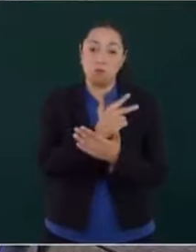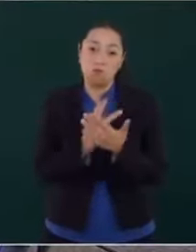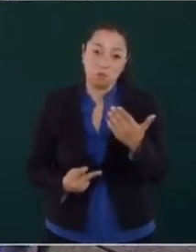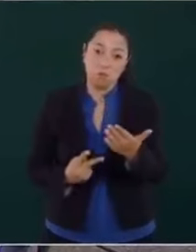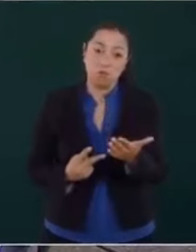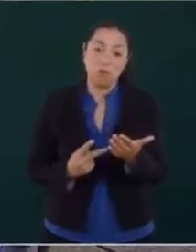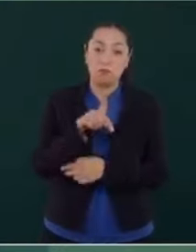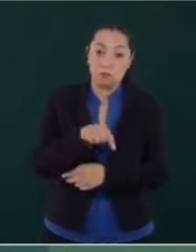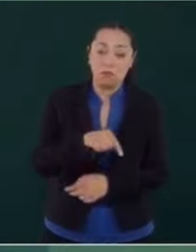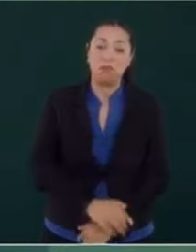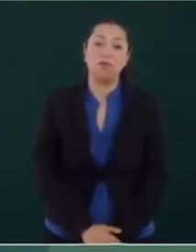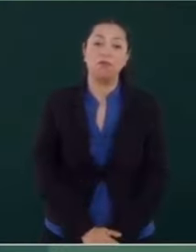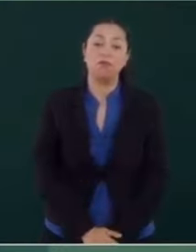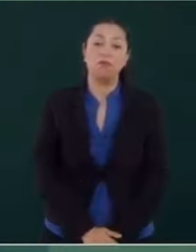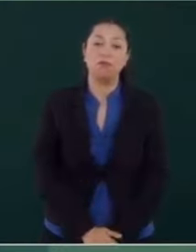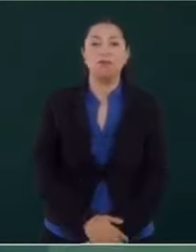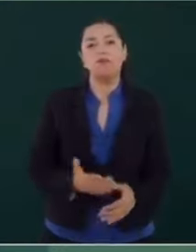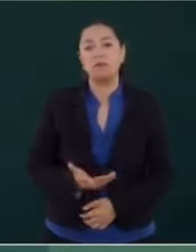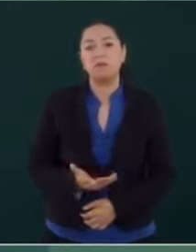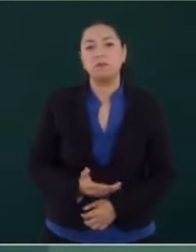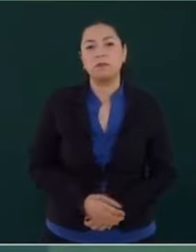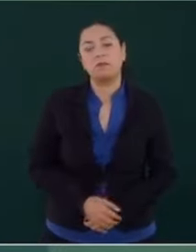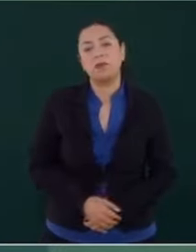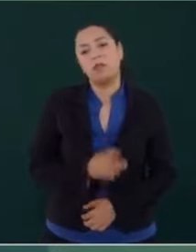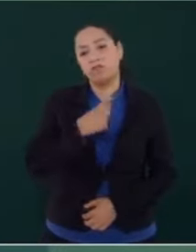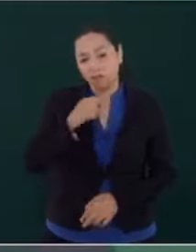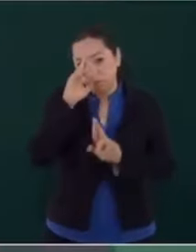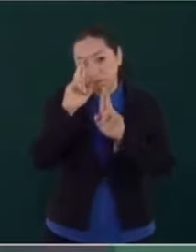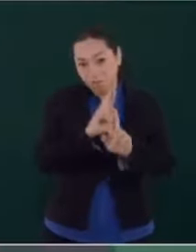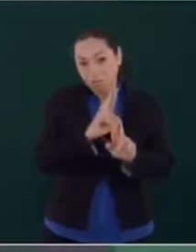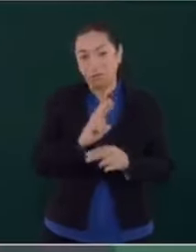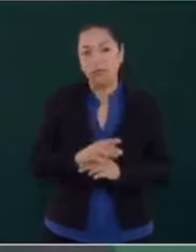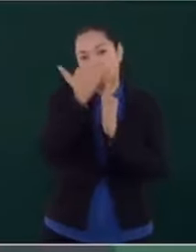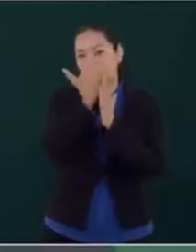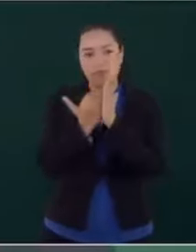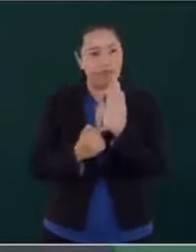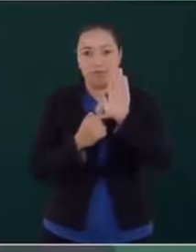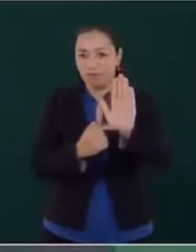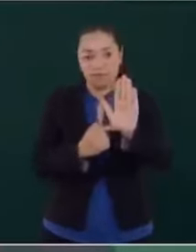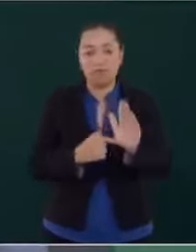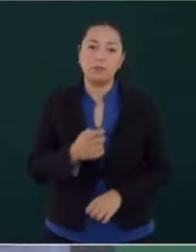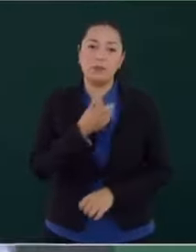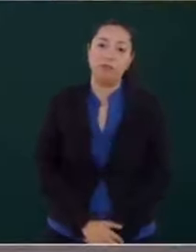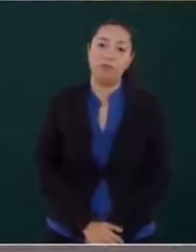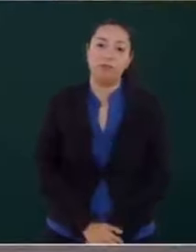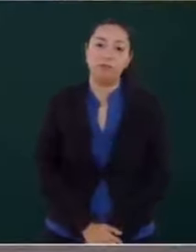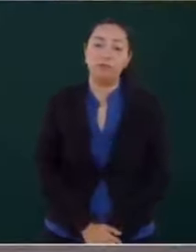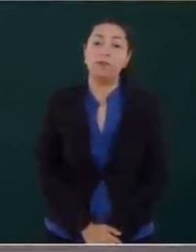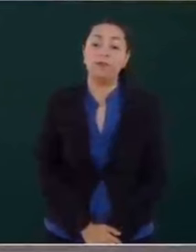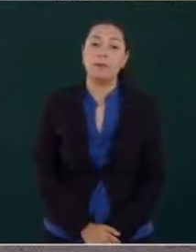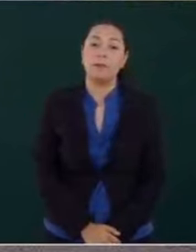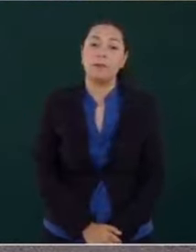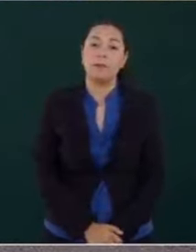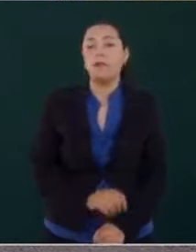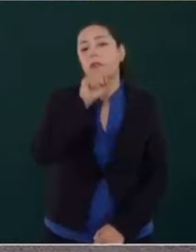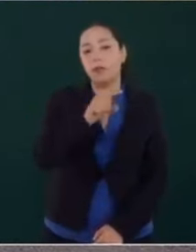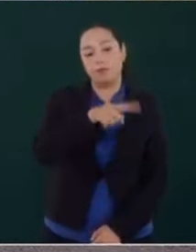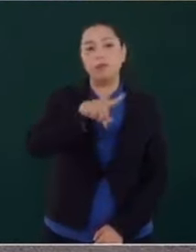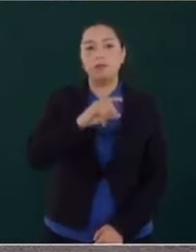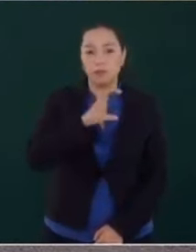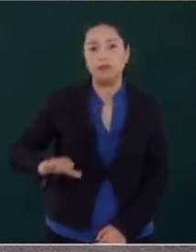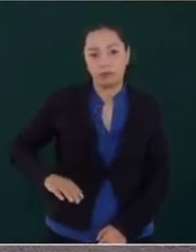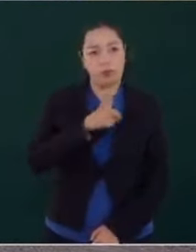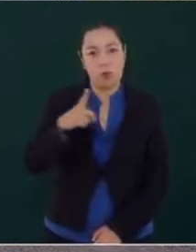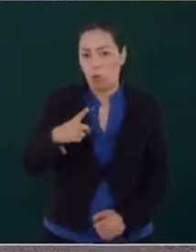el INE, y se tiene que respetar el formato que se decide, y también los candidatos